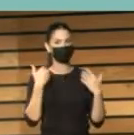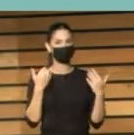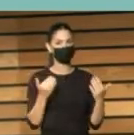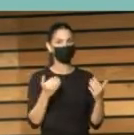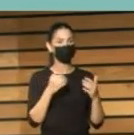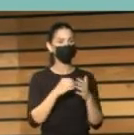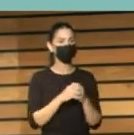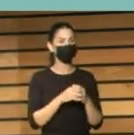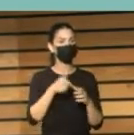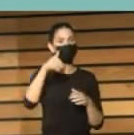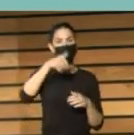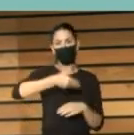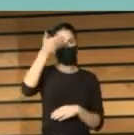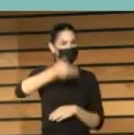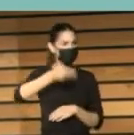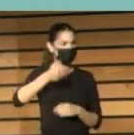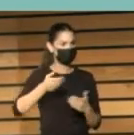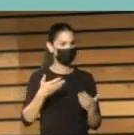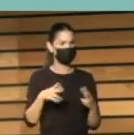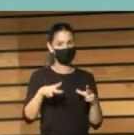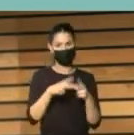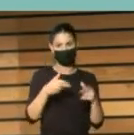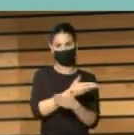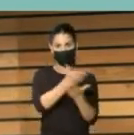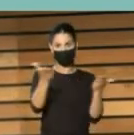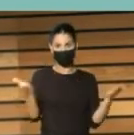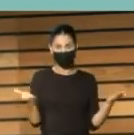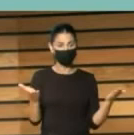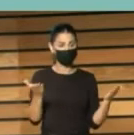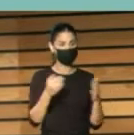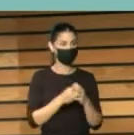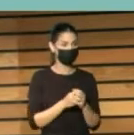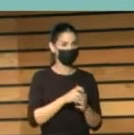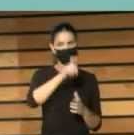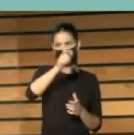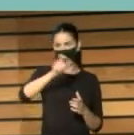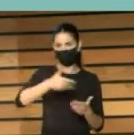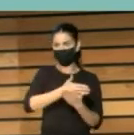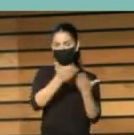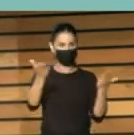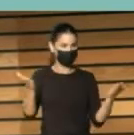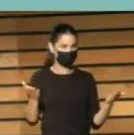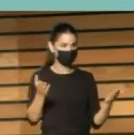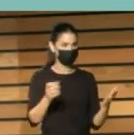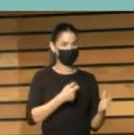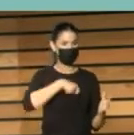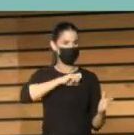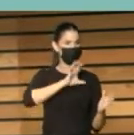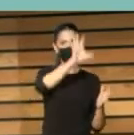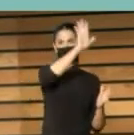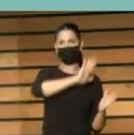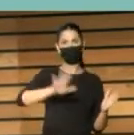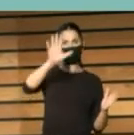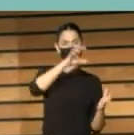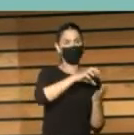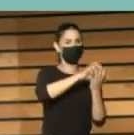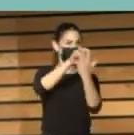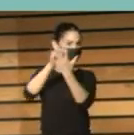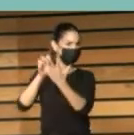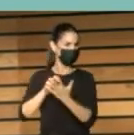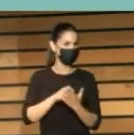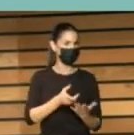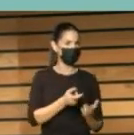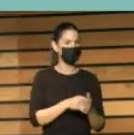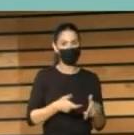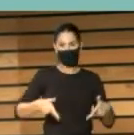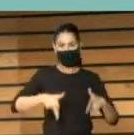para nuestra sociedad y son un servicio social y cultural básico en cada territorio, libre y gratuito. Un